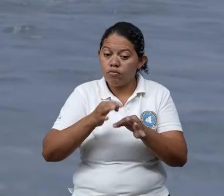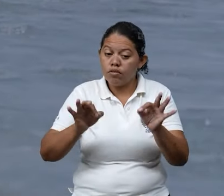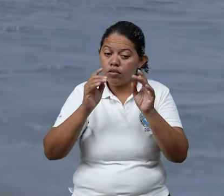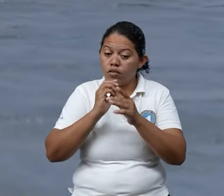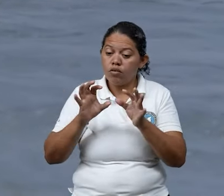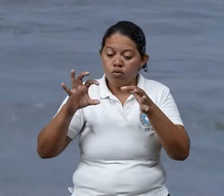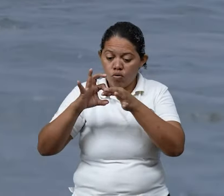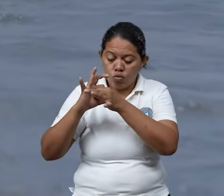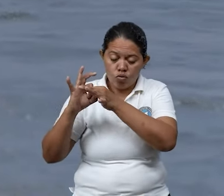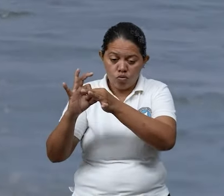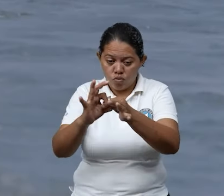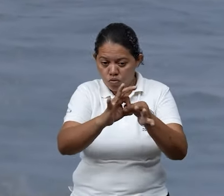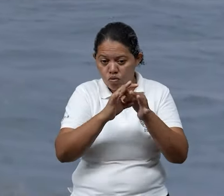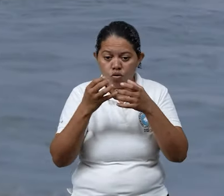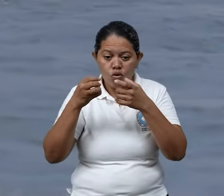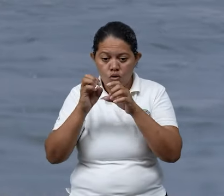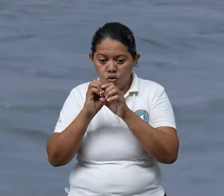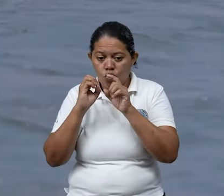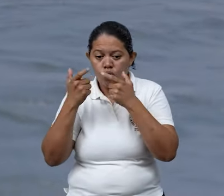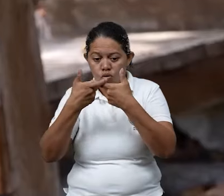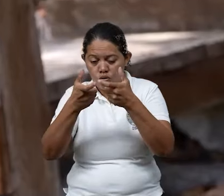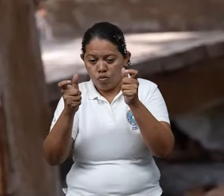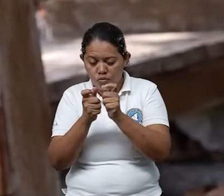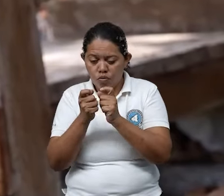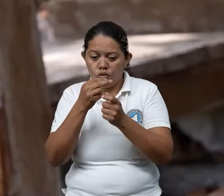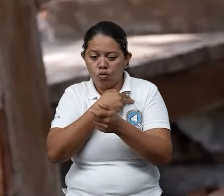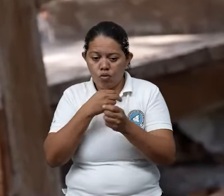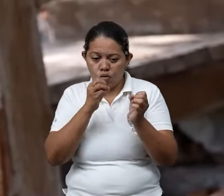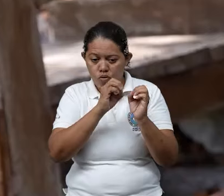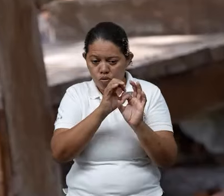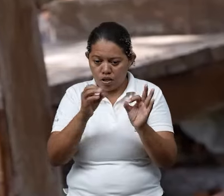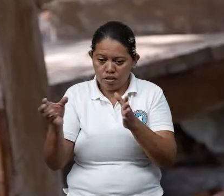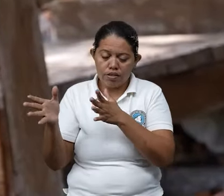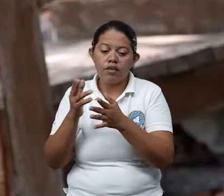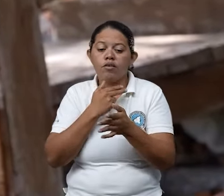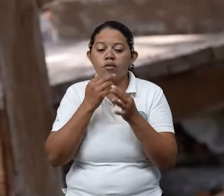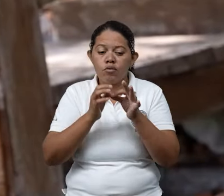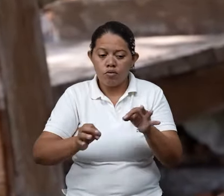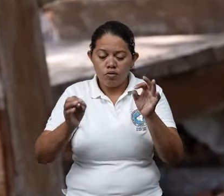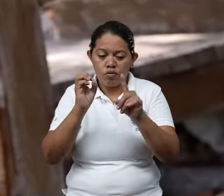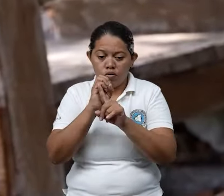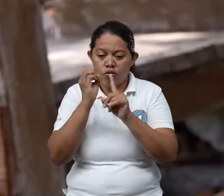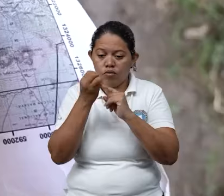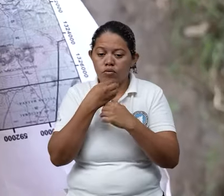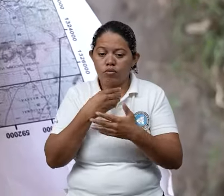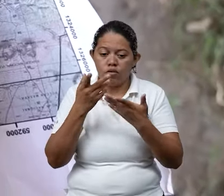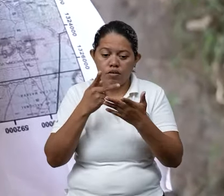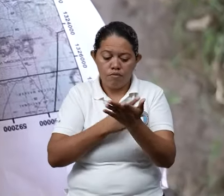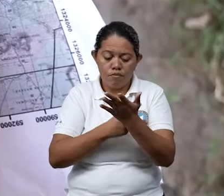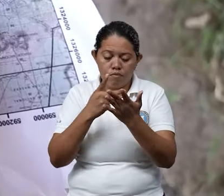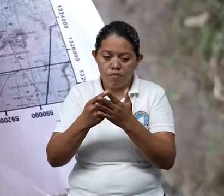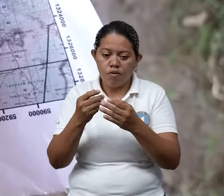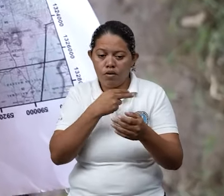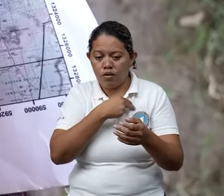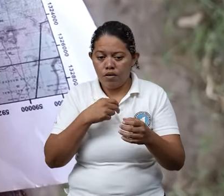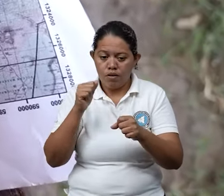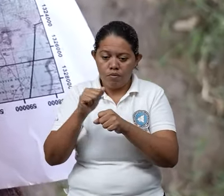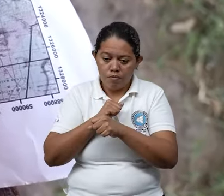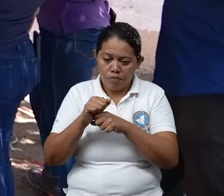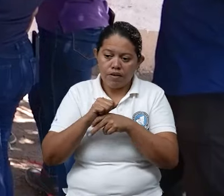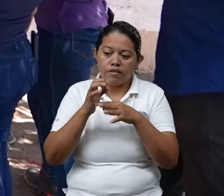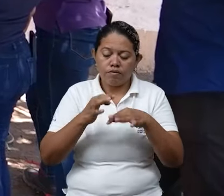consolidar la organización territorial que hoy destaca en la construcción de planes de acciones